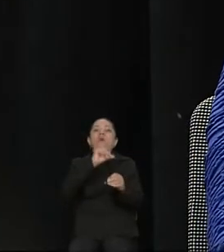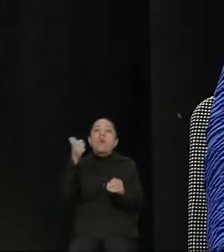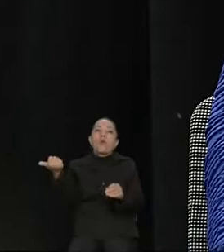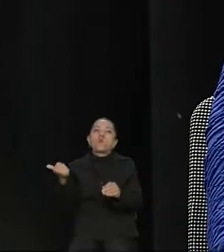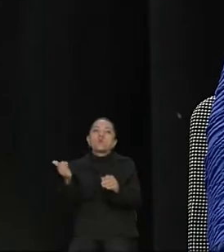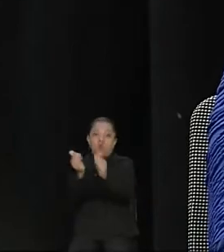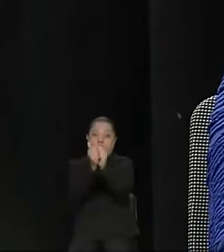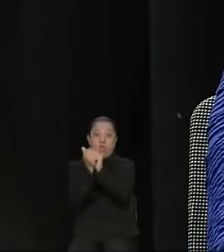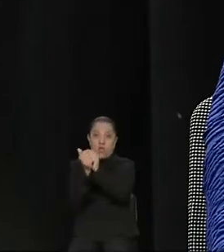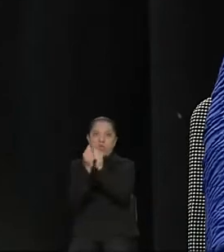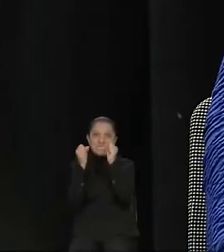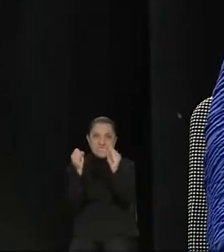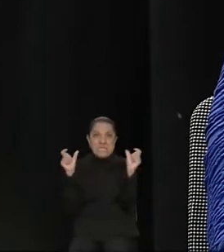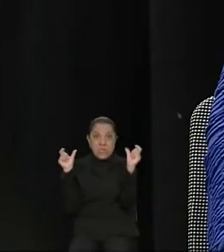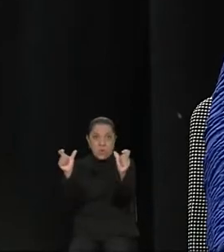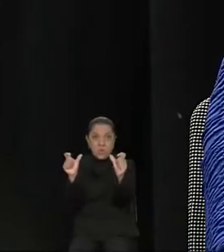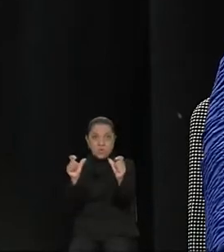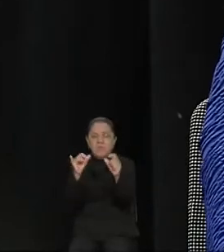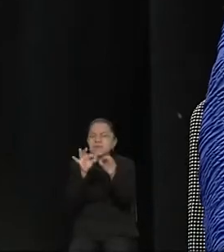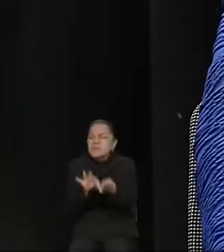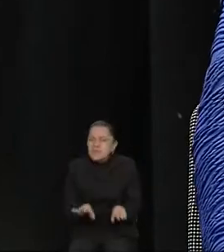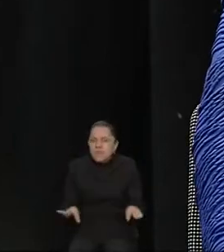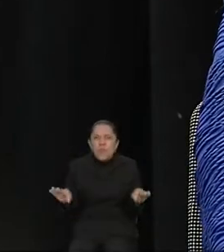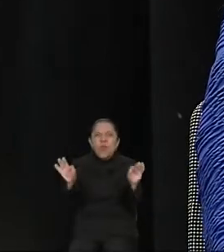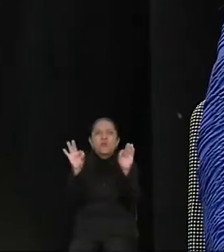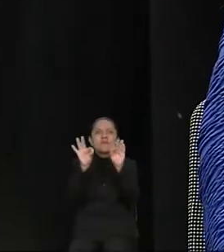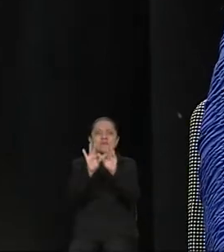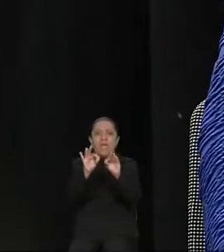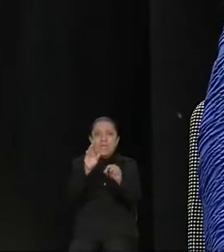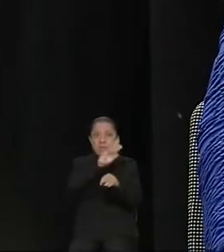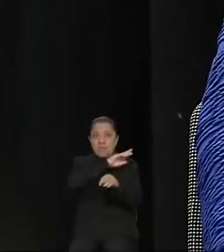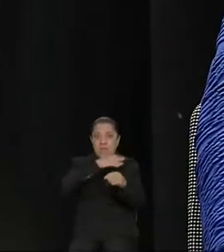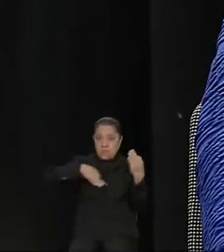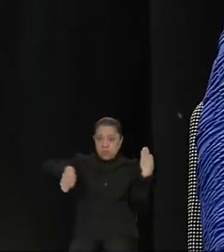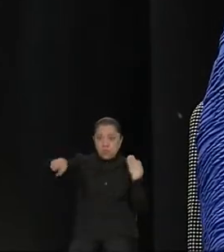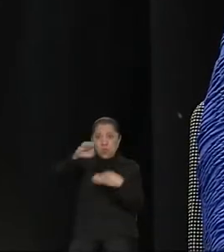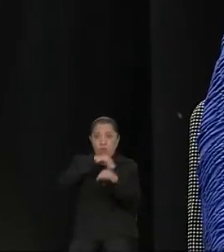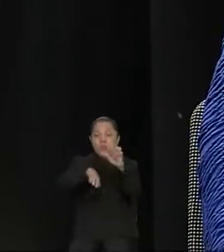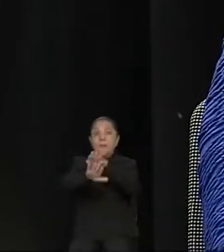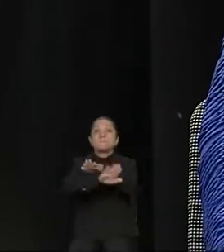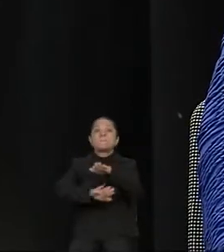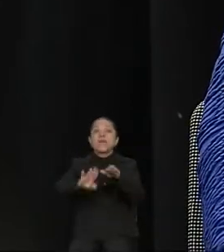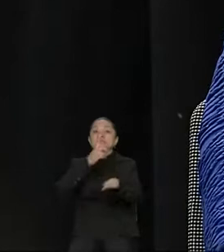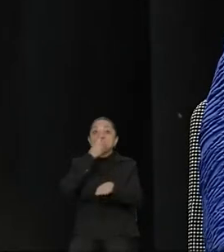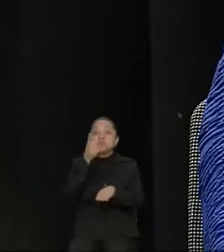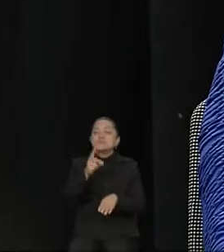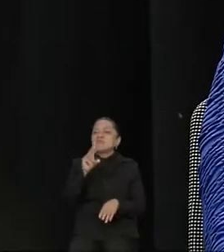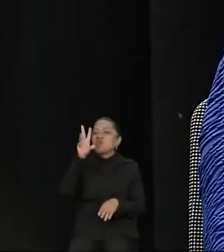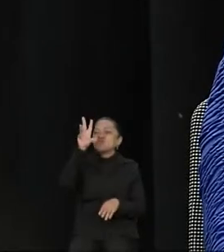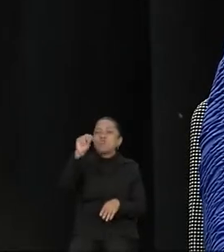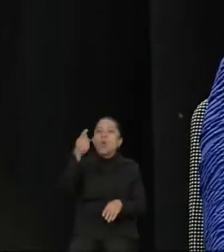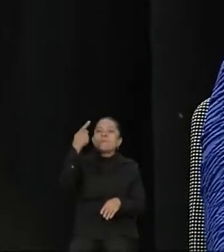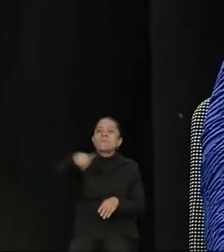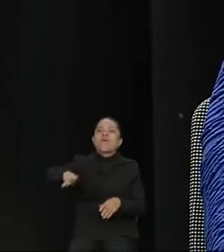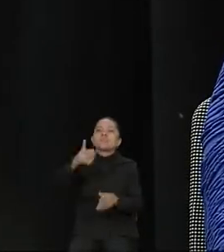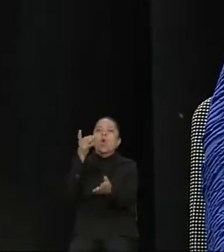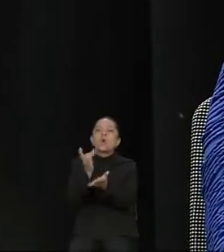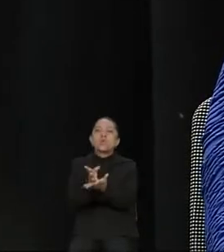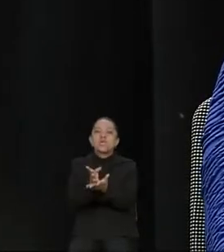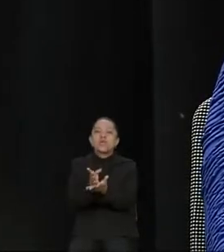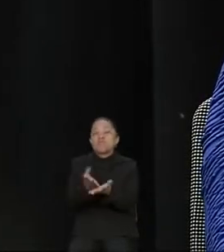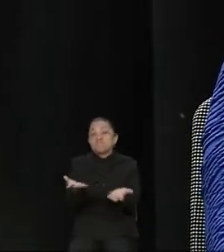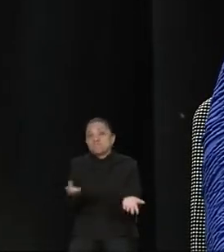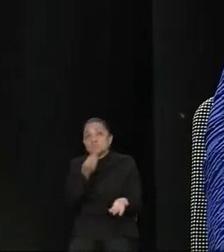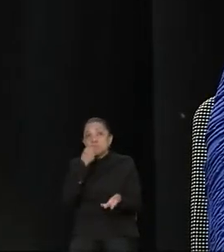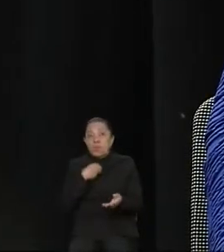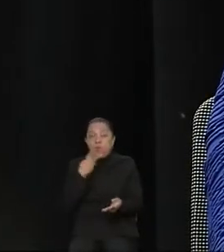es importante y para nosotros es básico decir no al mando único. Lamentablemente, este modelo